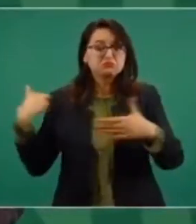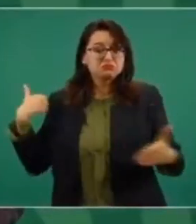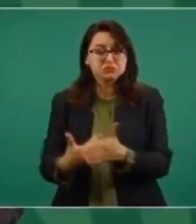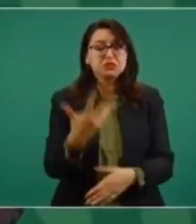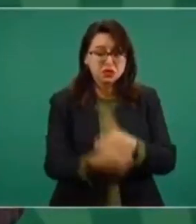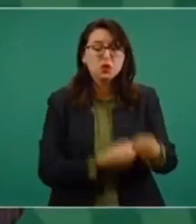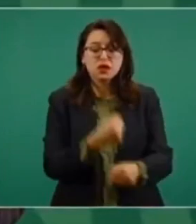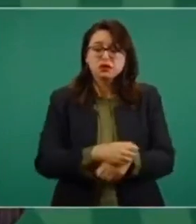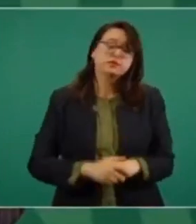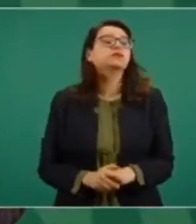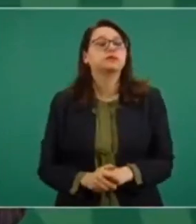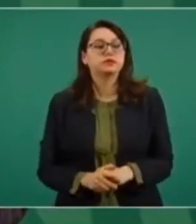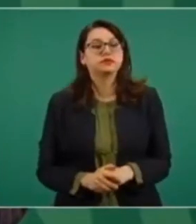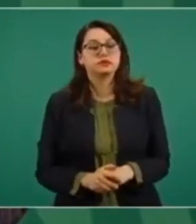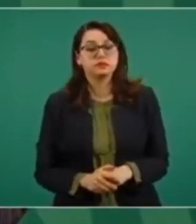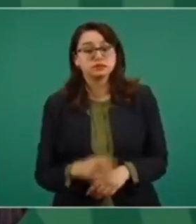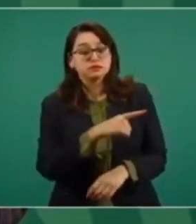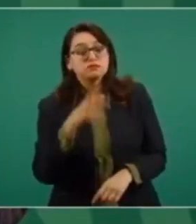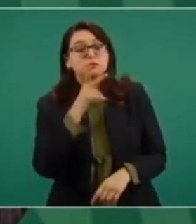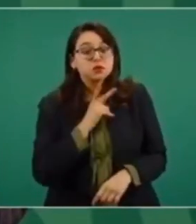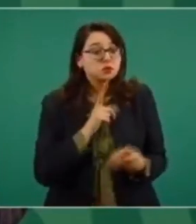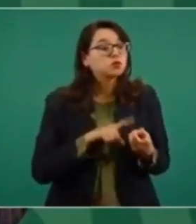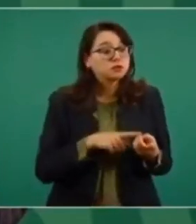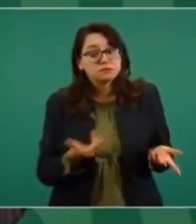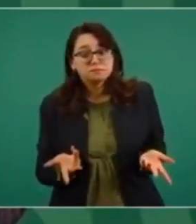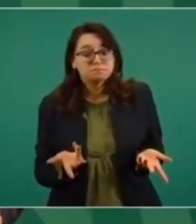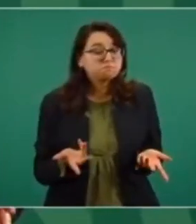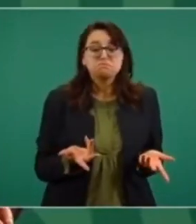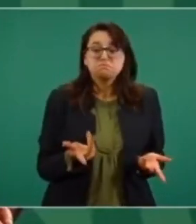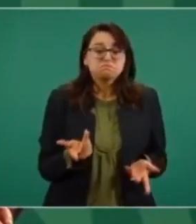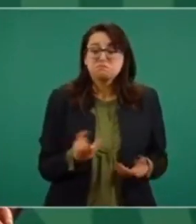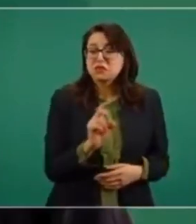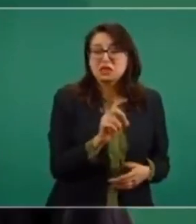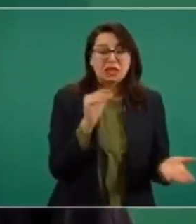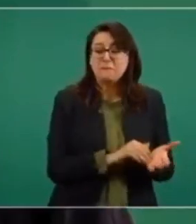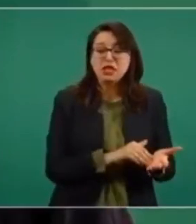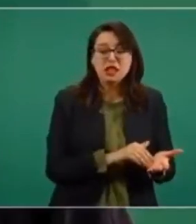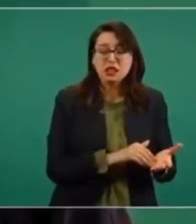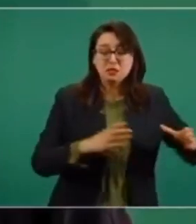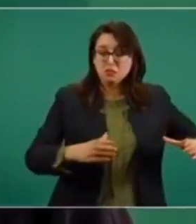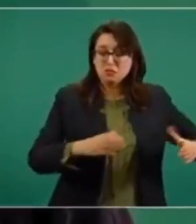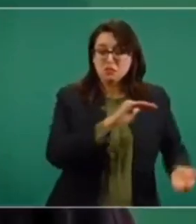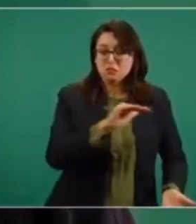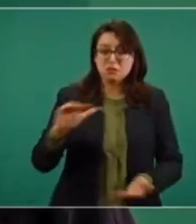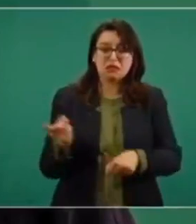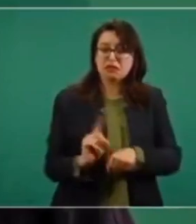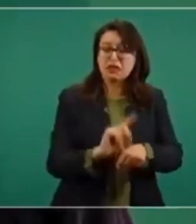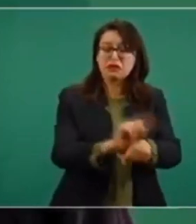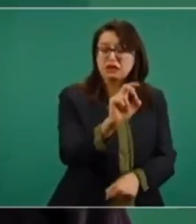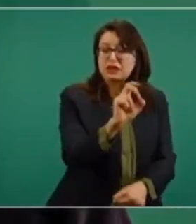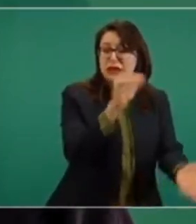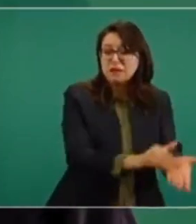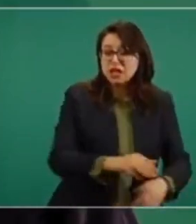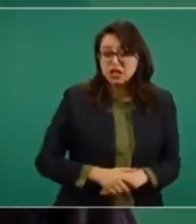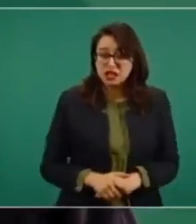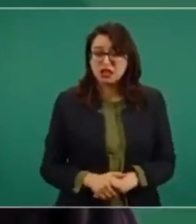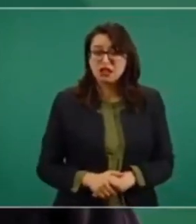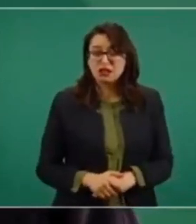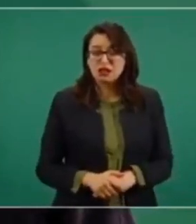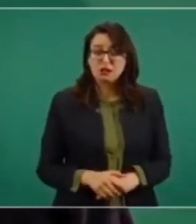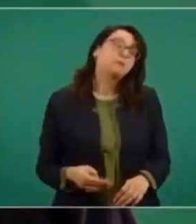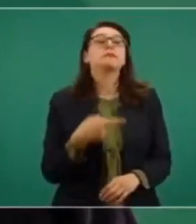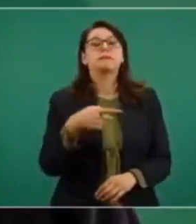están produciendo alrededor de 30 mil barriles diarios. ¿Y saben qué decían?